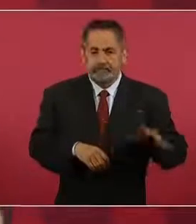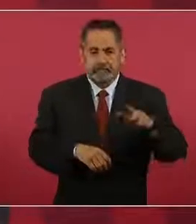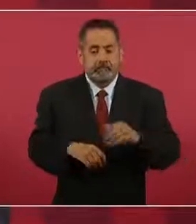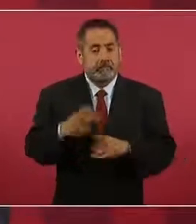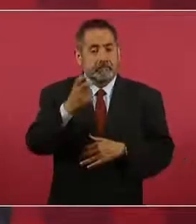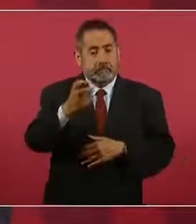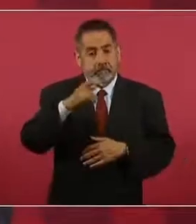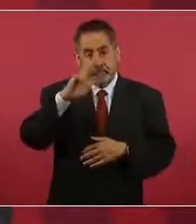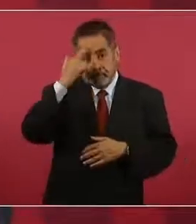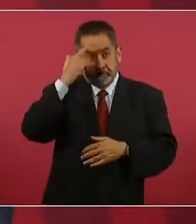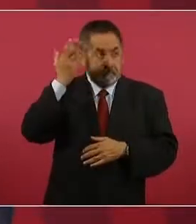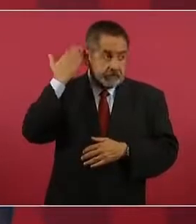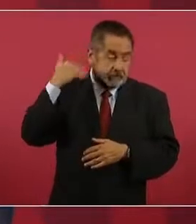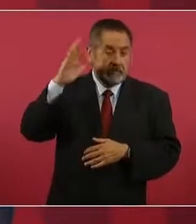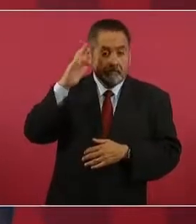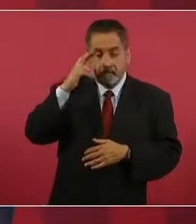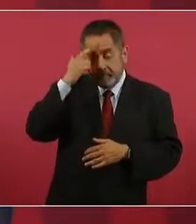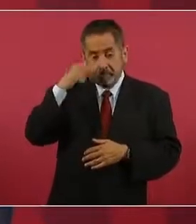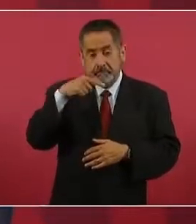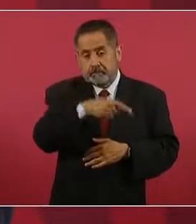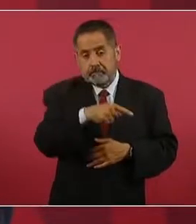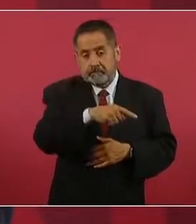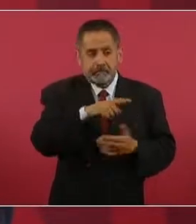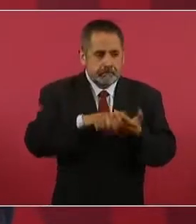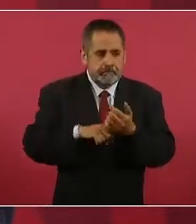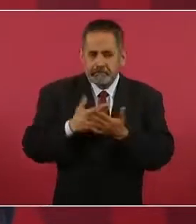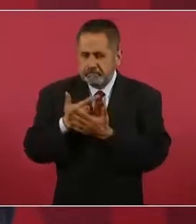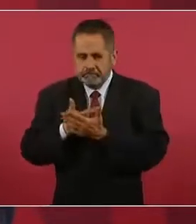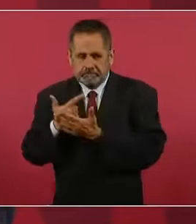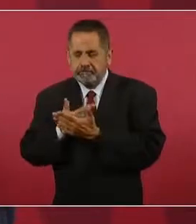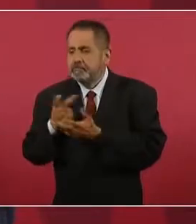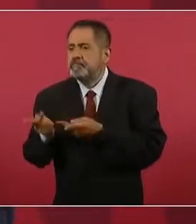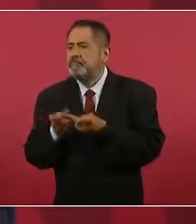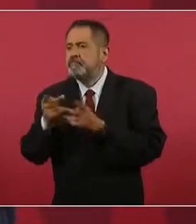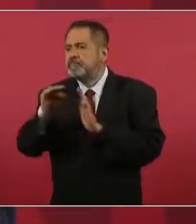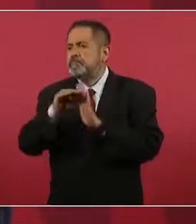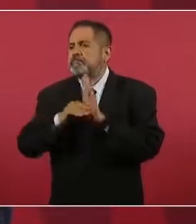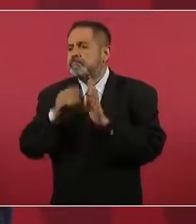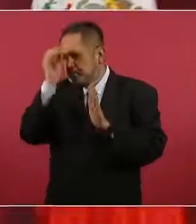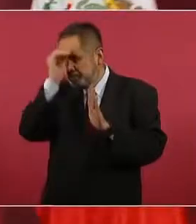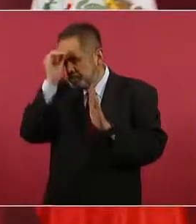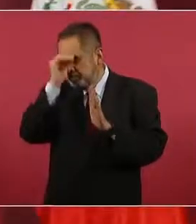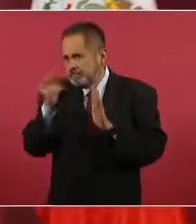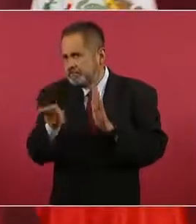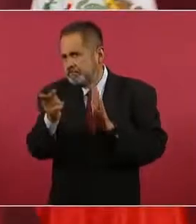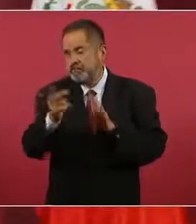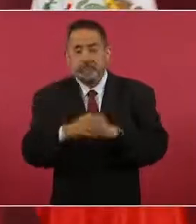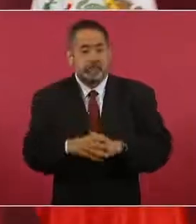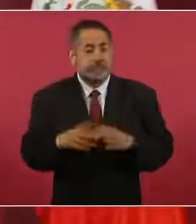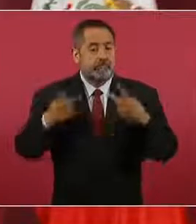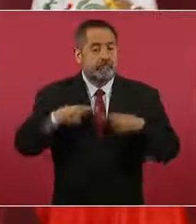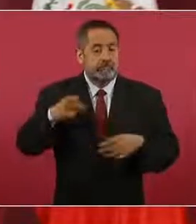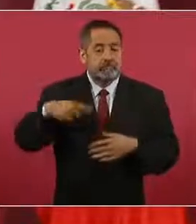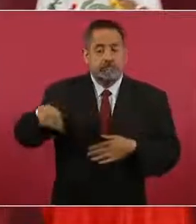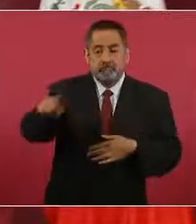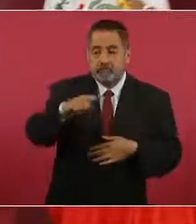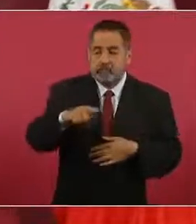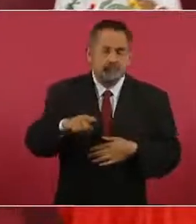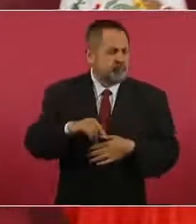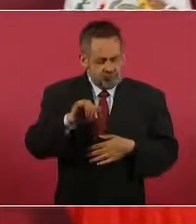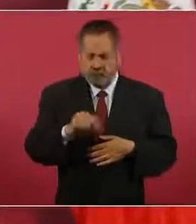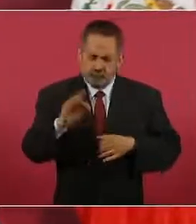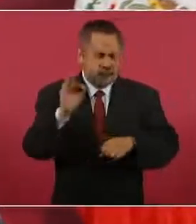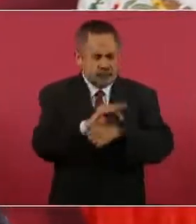yo recuerdo que hacíamos encuestas y la gente estaba a favor